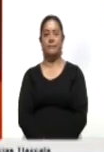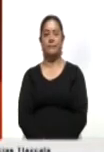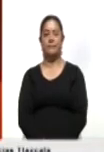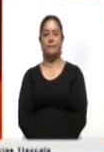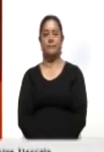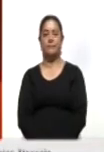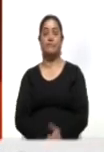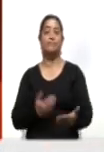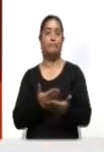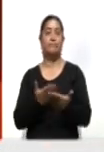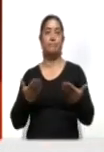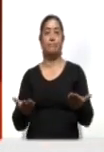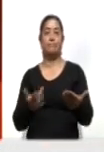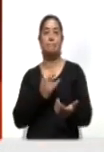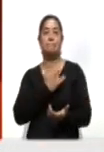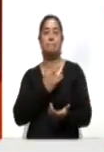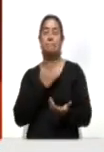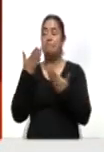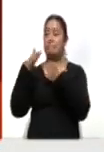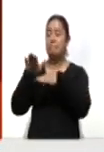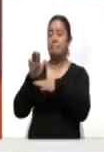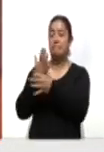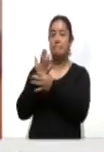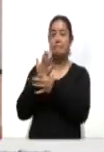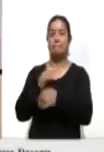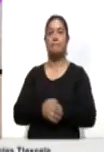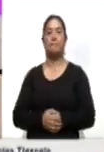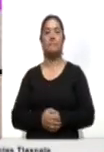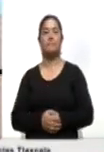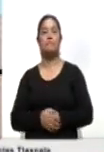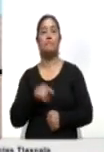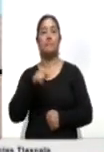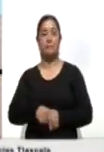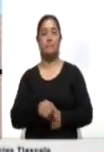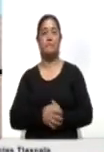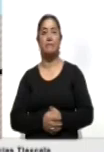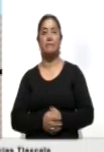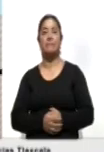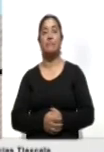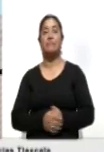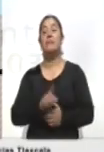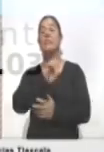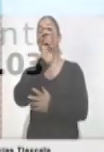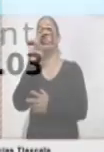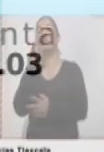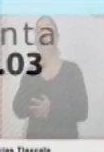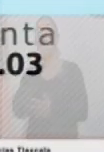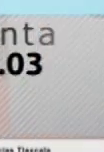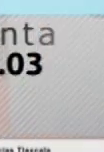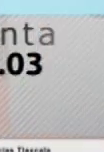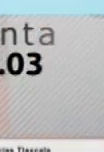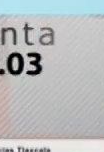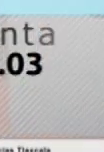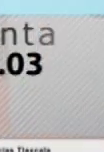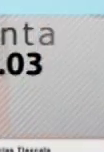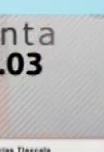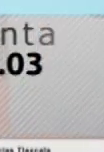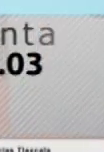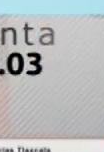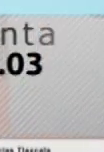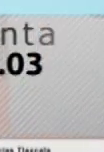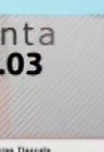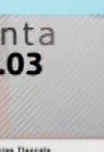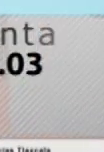Veamos ahora cómo se encuentra el mercado cambiario aquí en el mundo. El dólar se encuentra a la compra en 19 pesos con